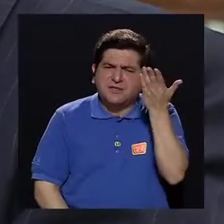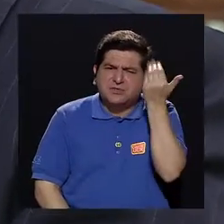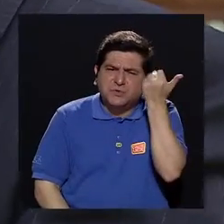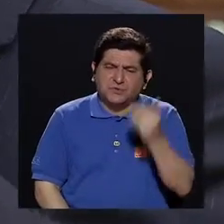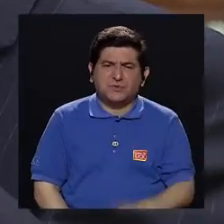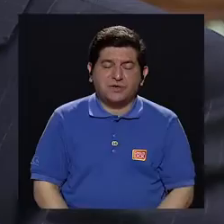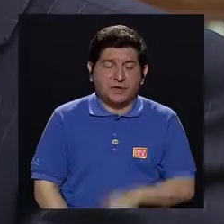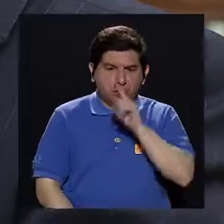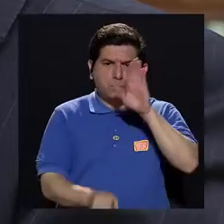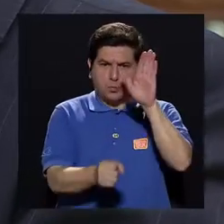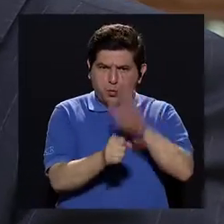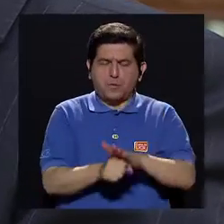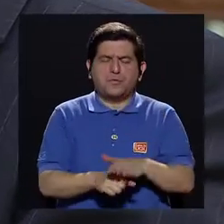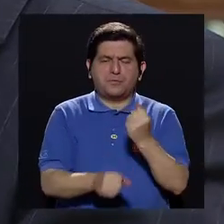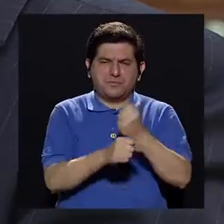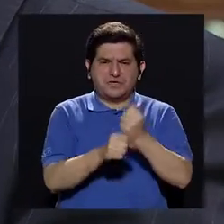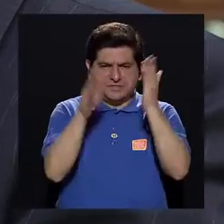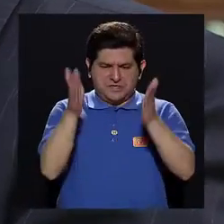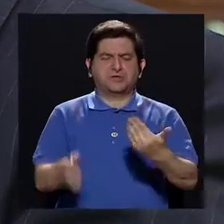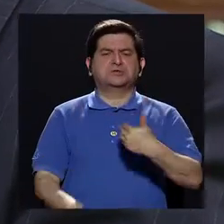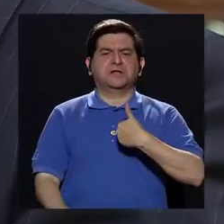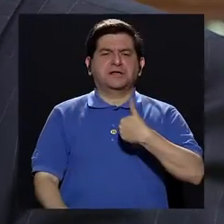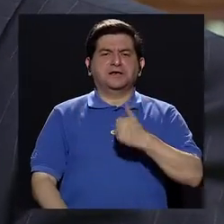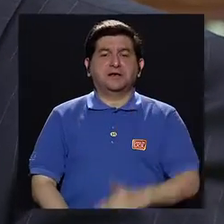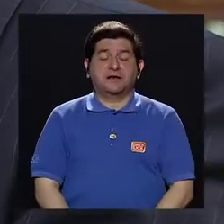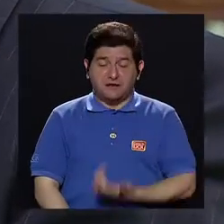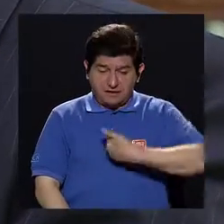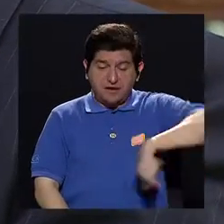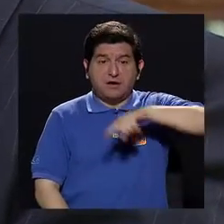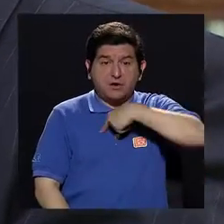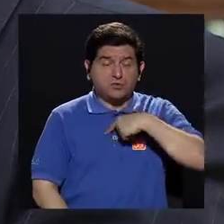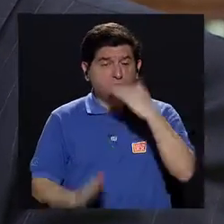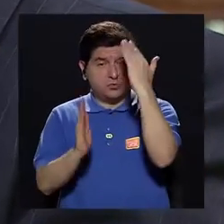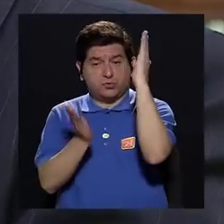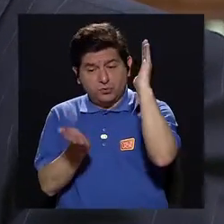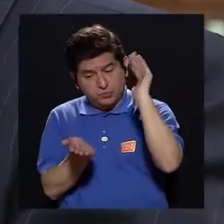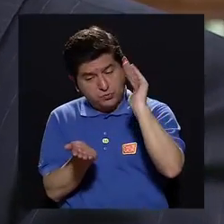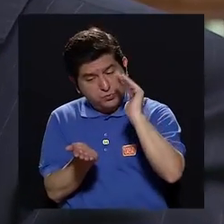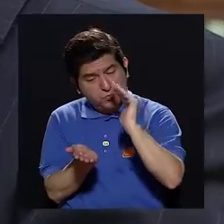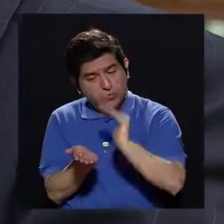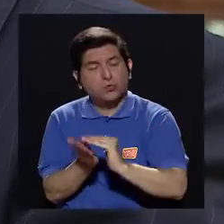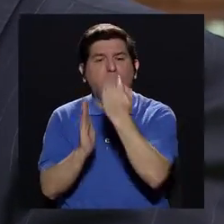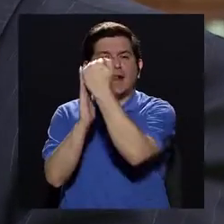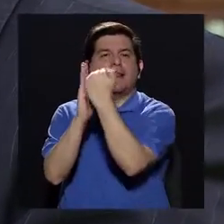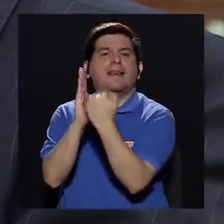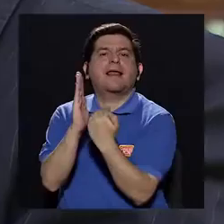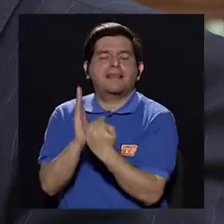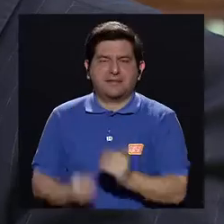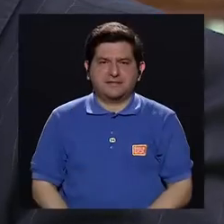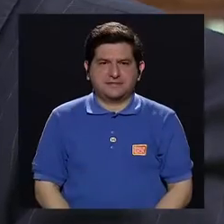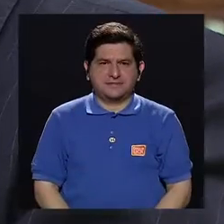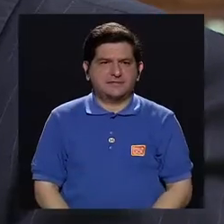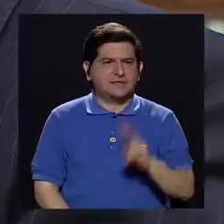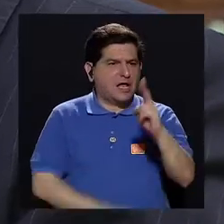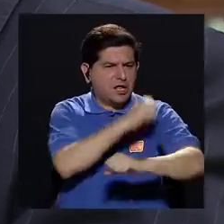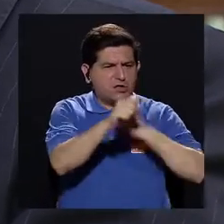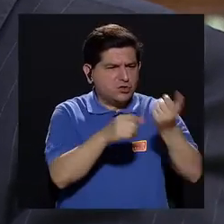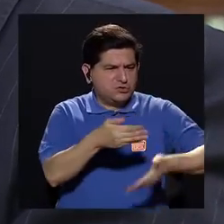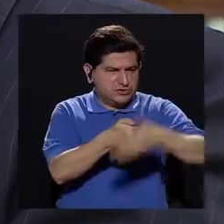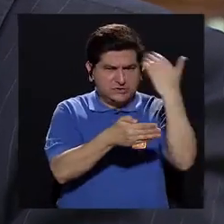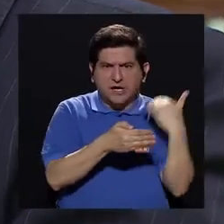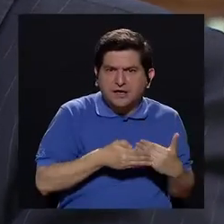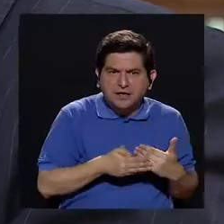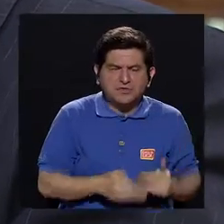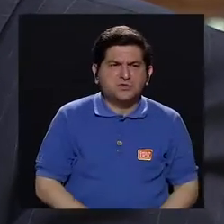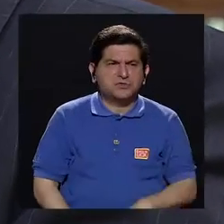diferente? Bueno, porque ha habido un compromiso del personal y hemos logrado bajar la lista de espera. Imagínense que hace dos años